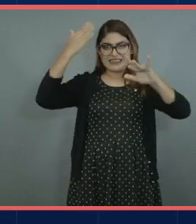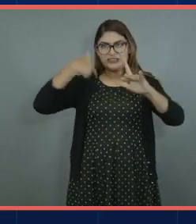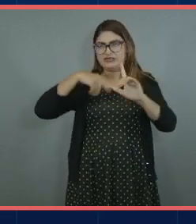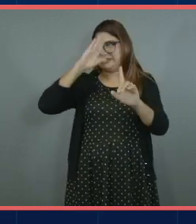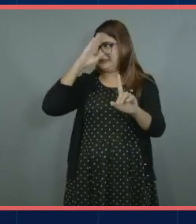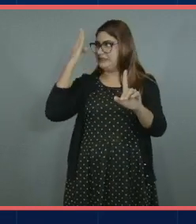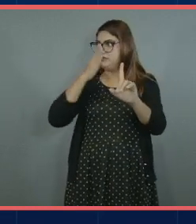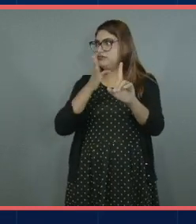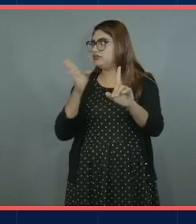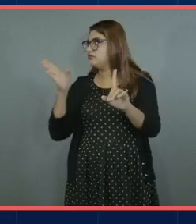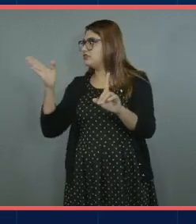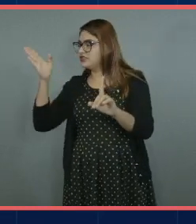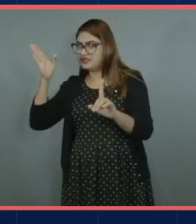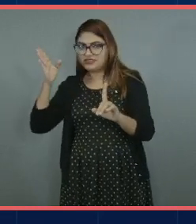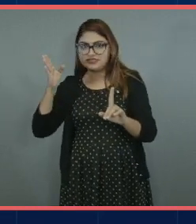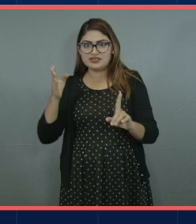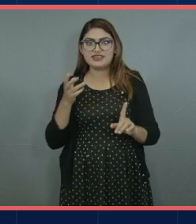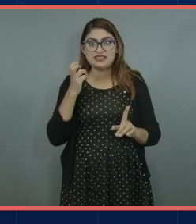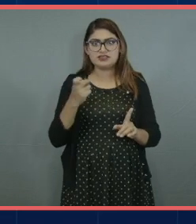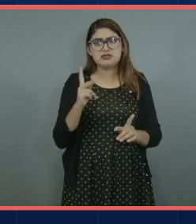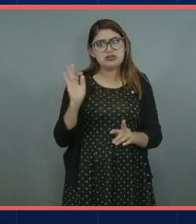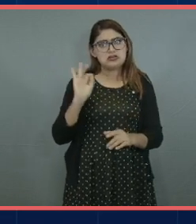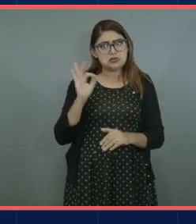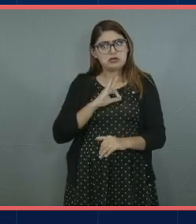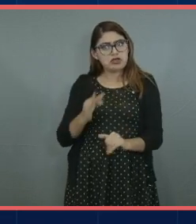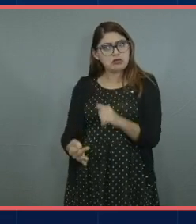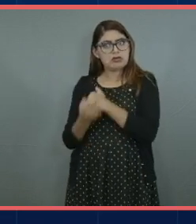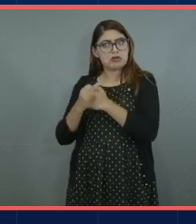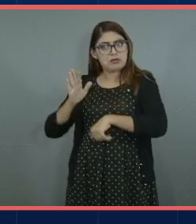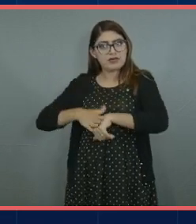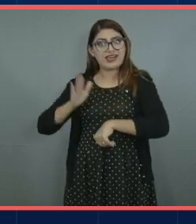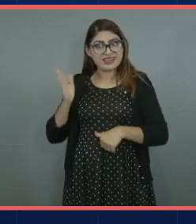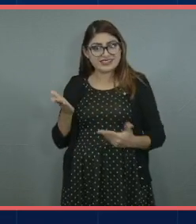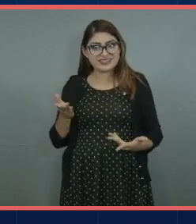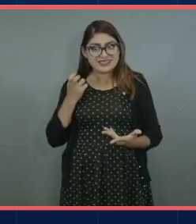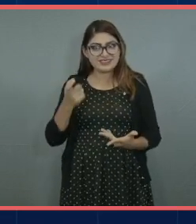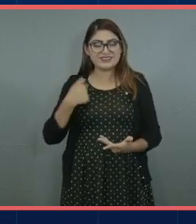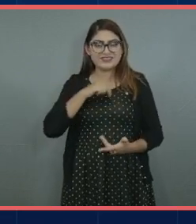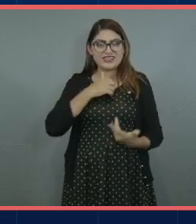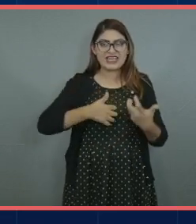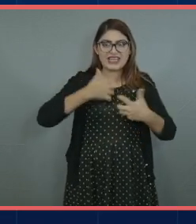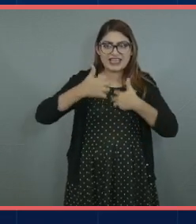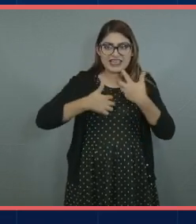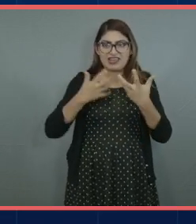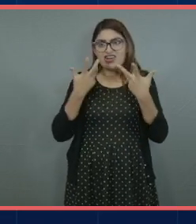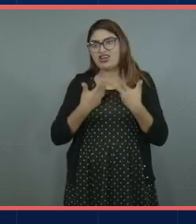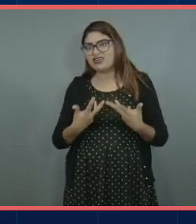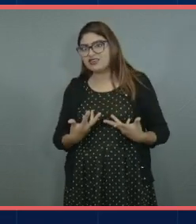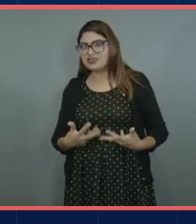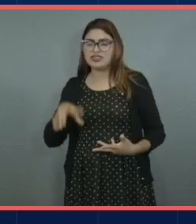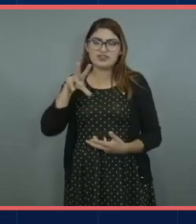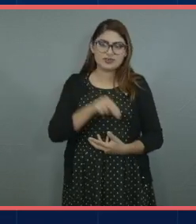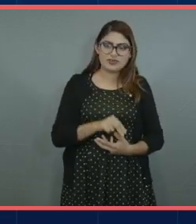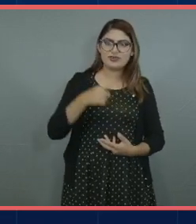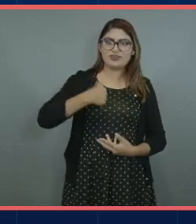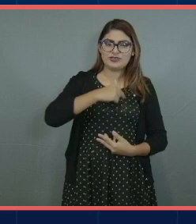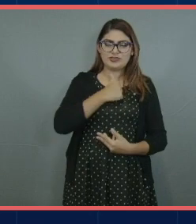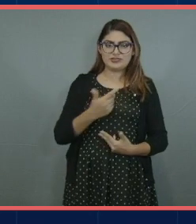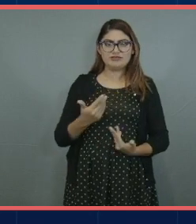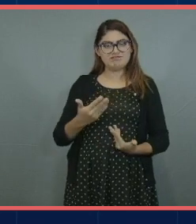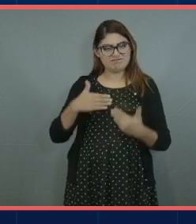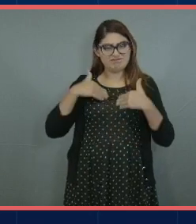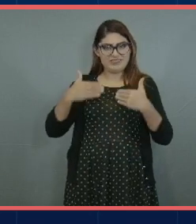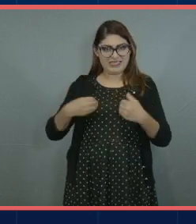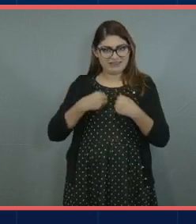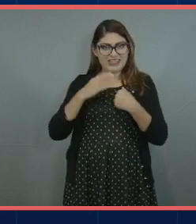realmente pues nos puede enriquecer muchísimo no nos desesperemos la vida tiene cosas increíbles preparadas